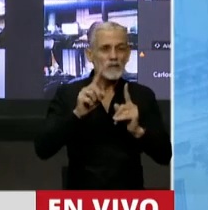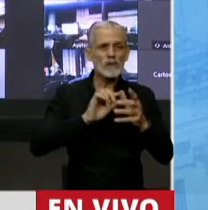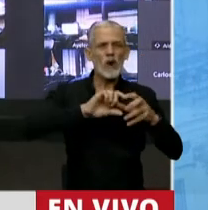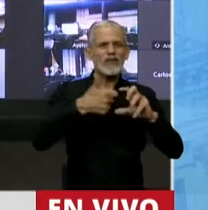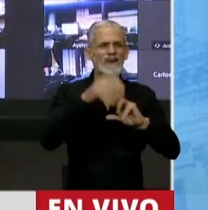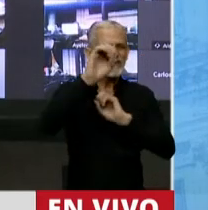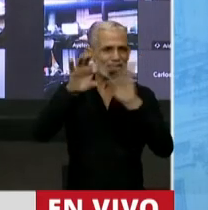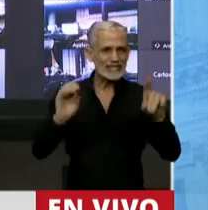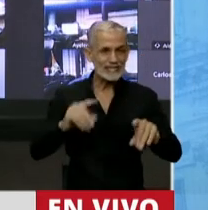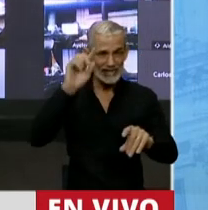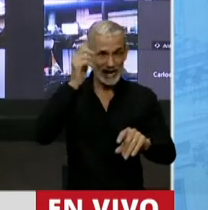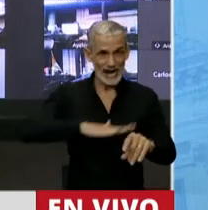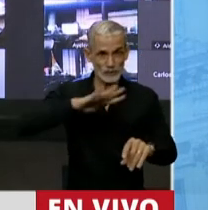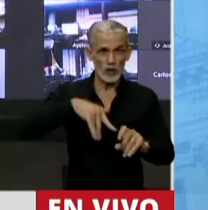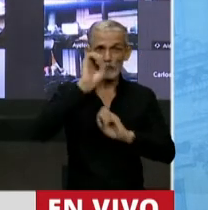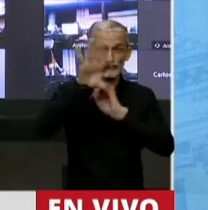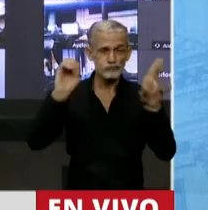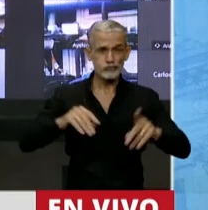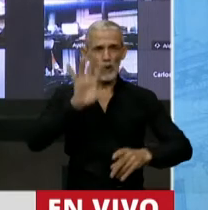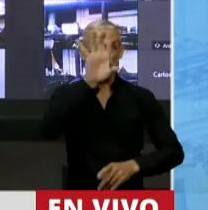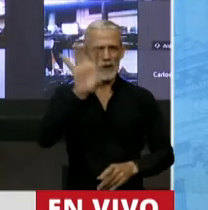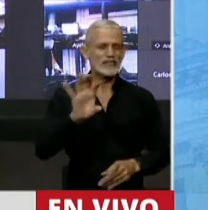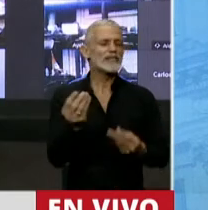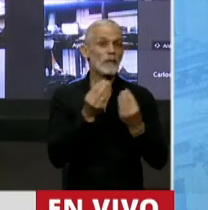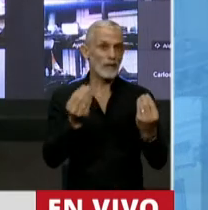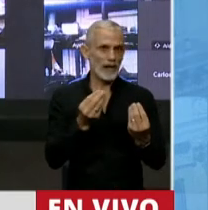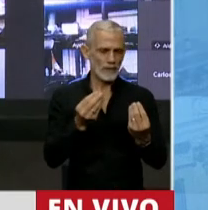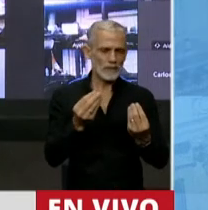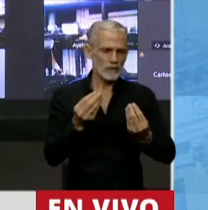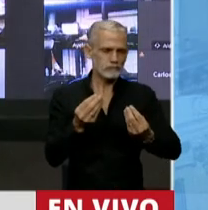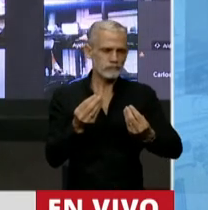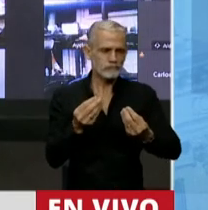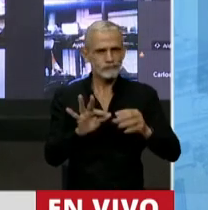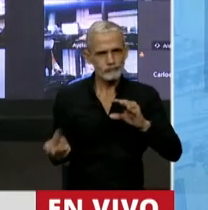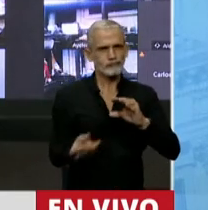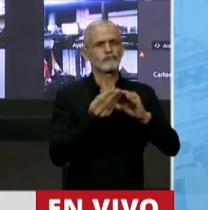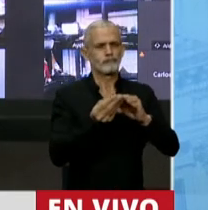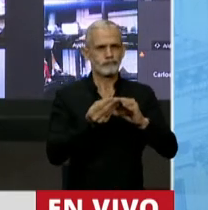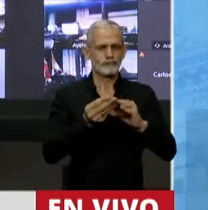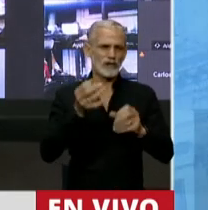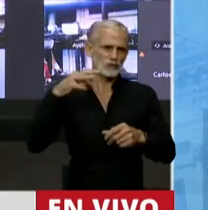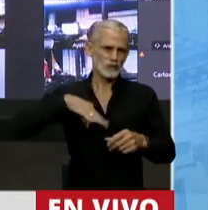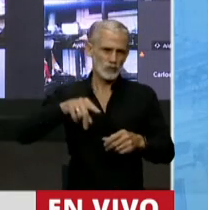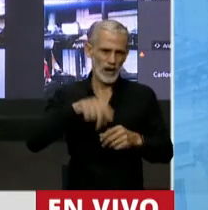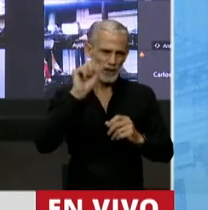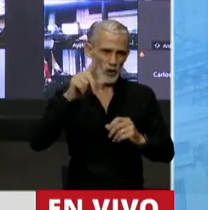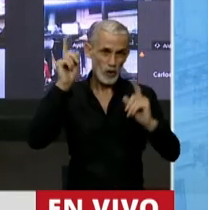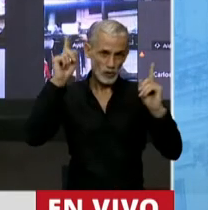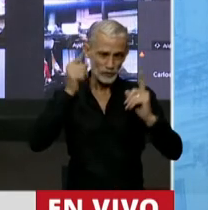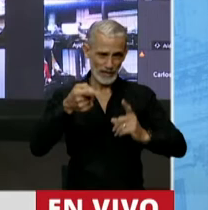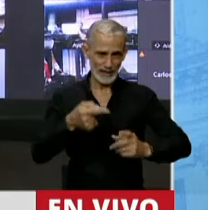transferencias que la Nación hace a las provincias para que puedan complementar de esta manera el salario